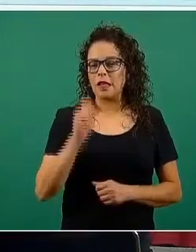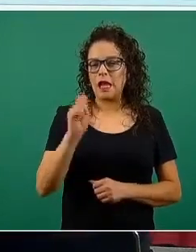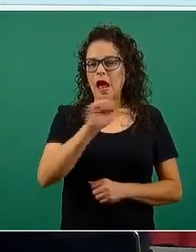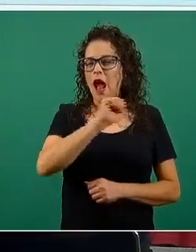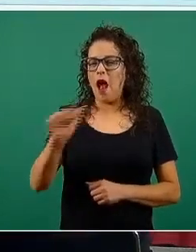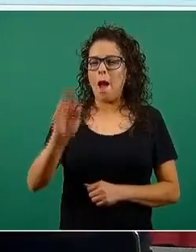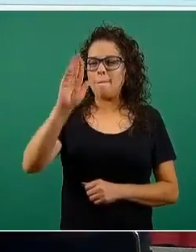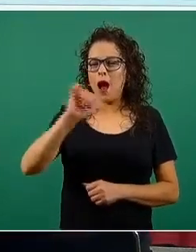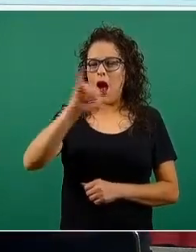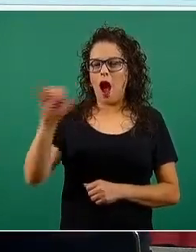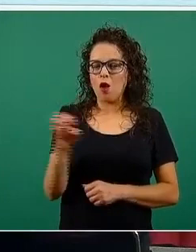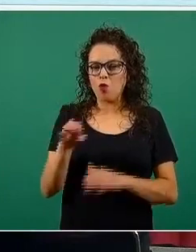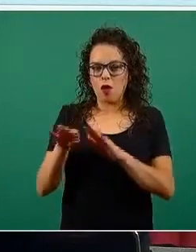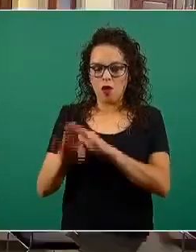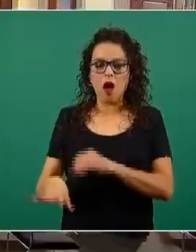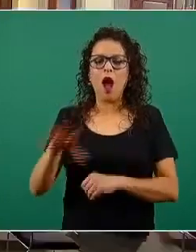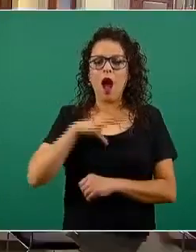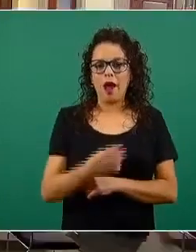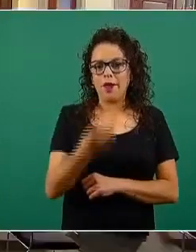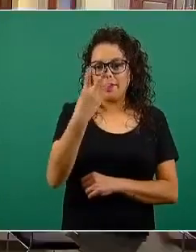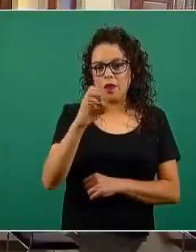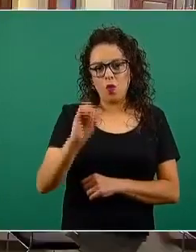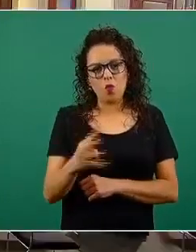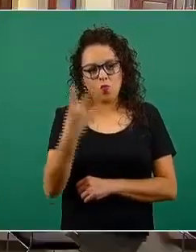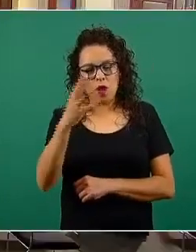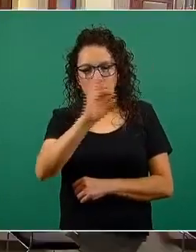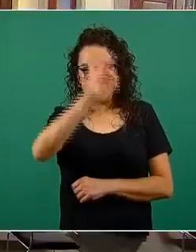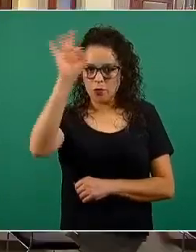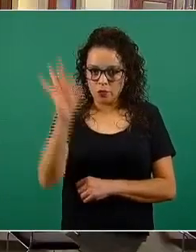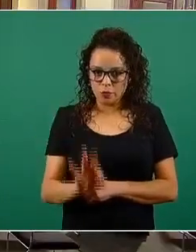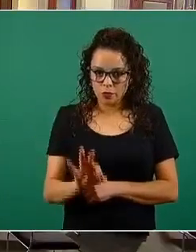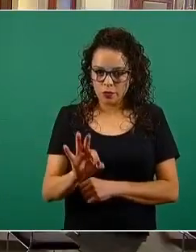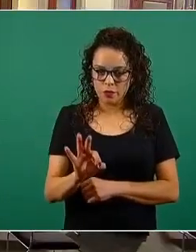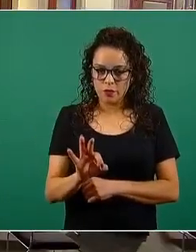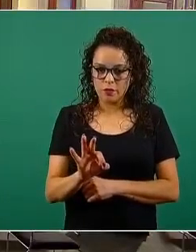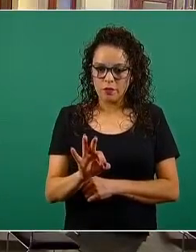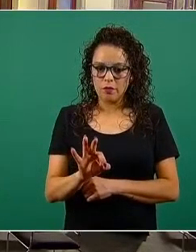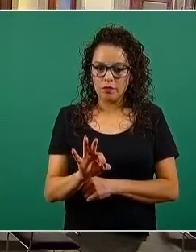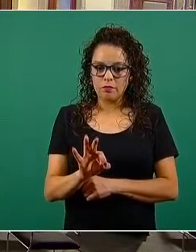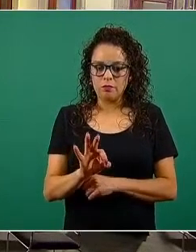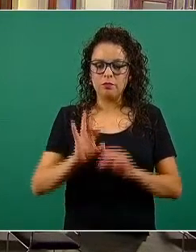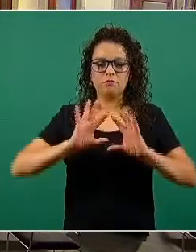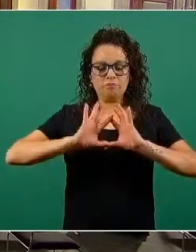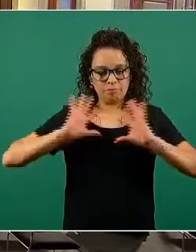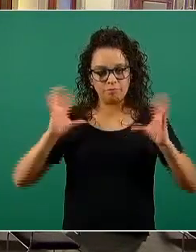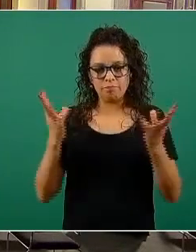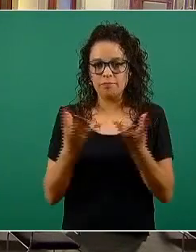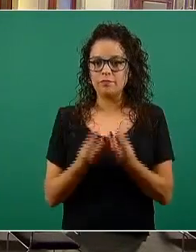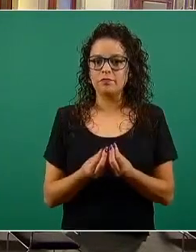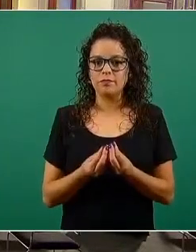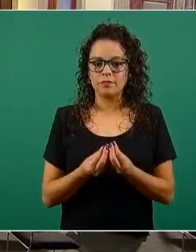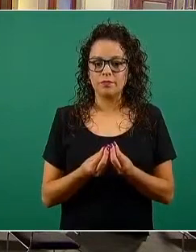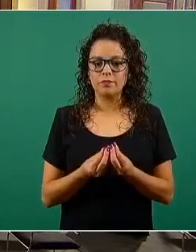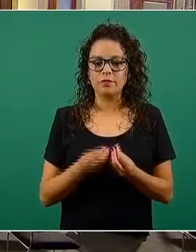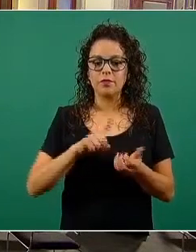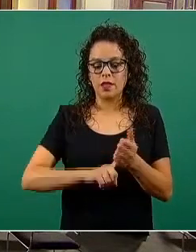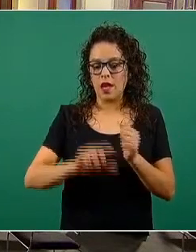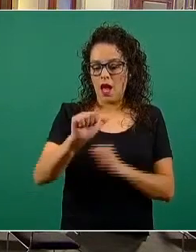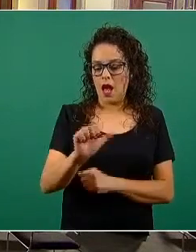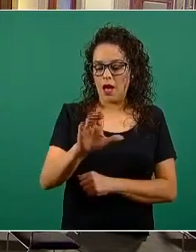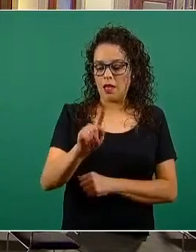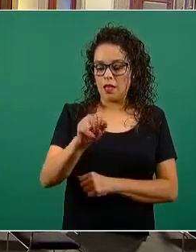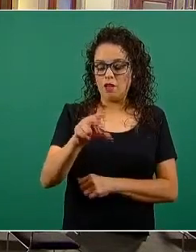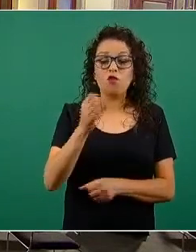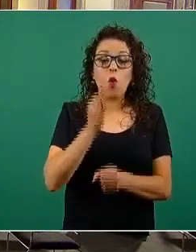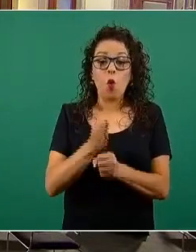habíamos llegado a tener un 3, 4% de los casos, del total de casos, cuántos eran activos, y ahorita estamos en